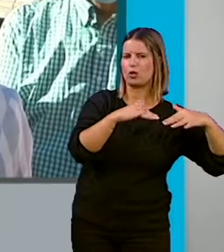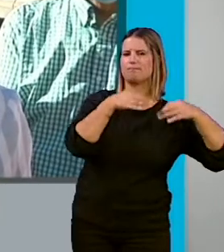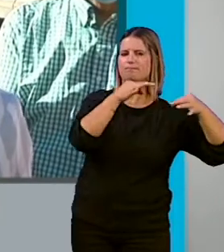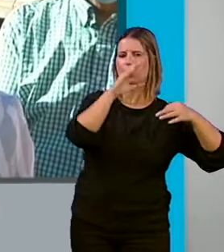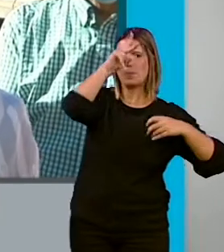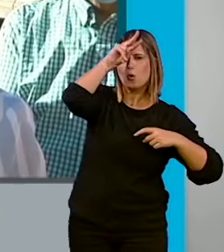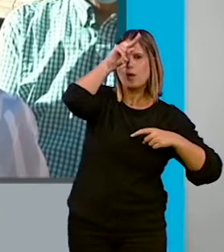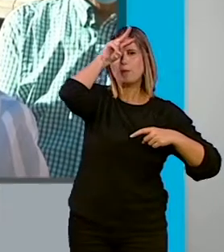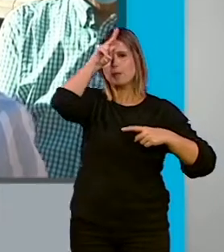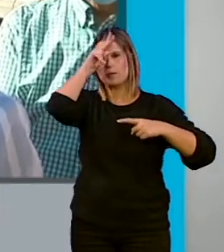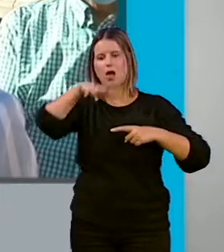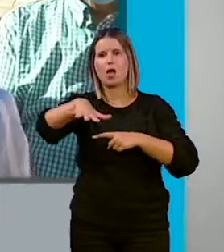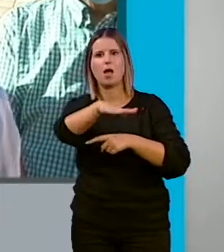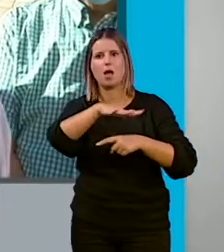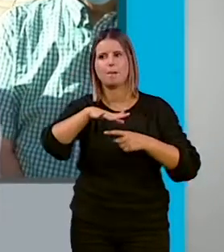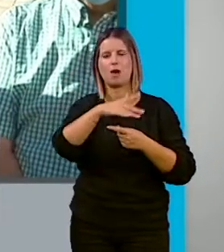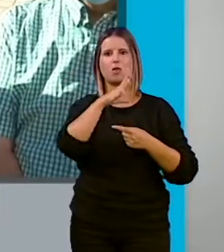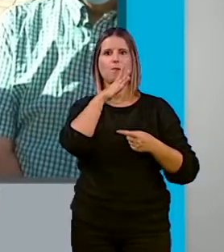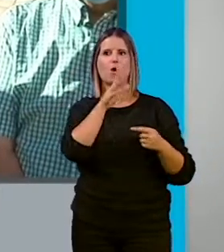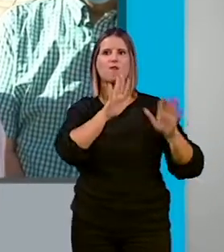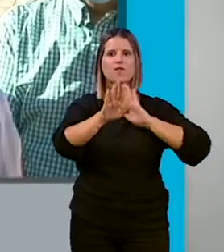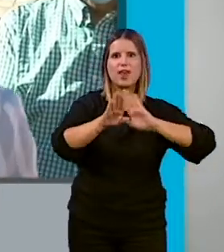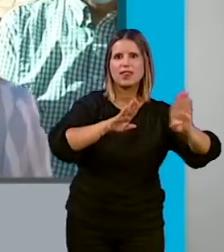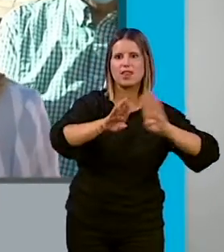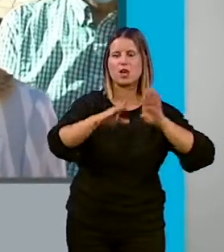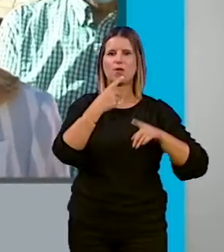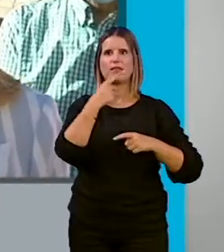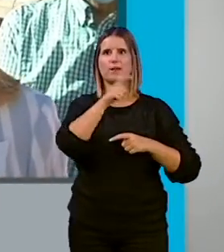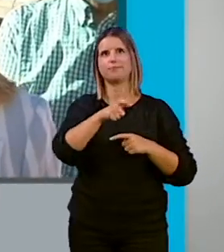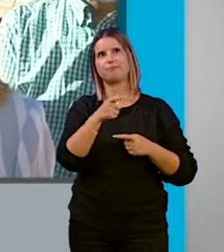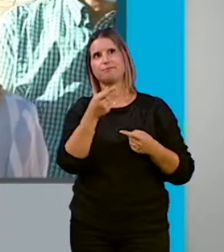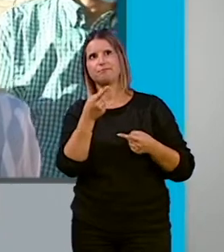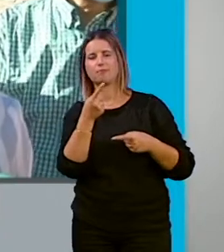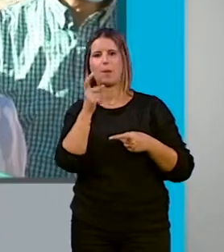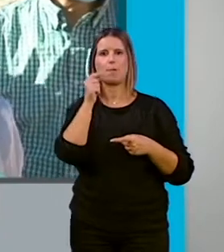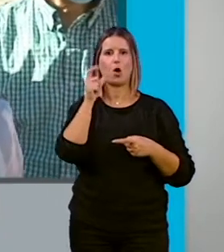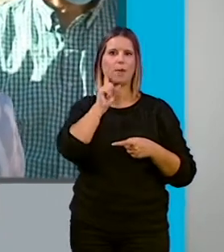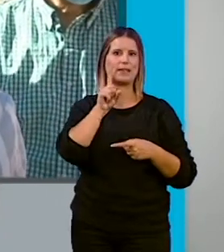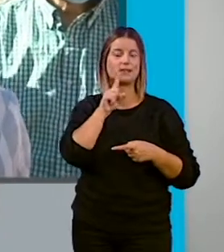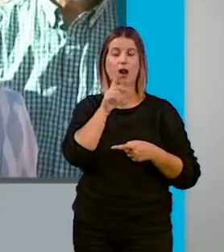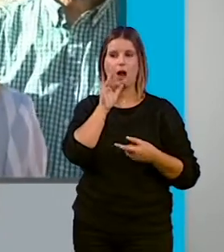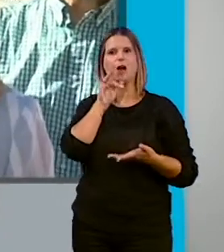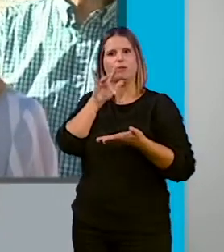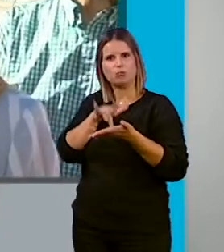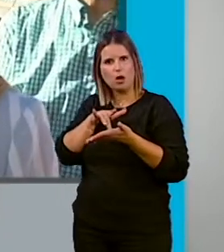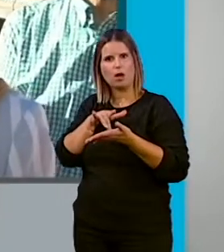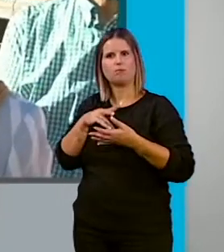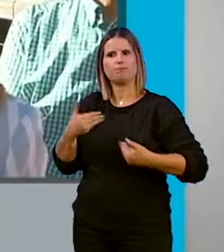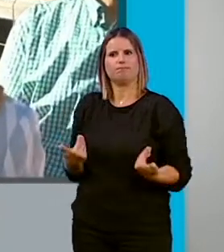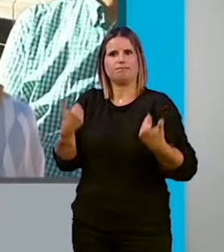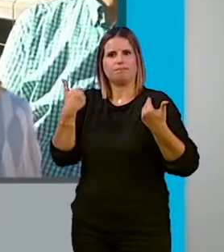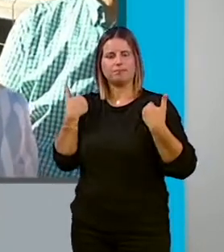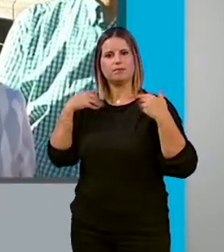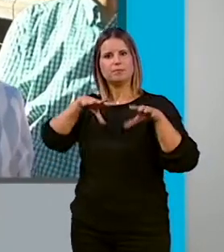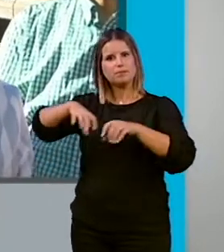espacio, alarmando a los vecinos con medias verdades que son la peor mentira que ahora le ha tocado, ha llegado el momento de que se ocupe de la